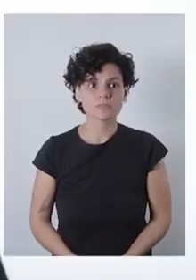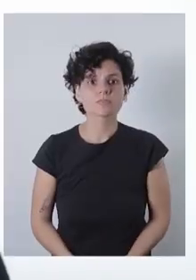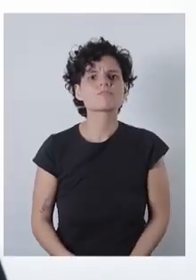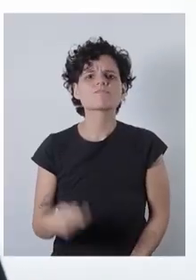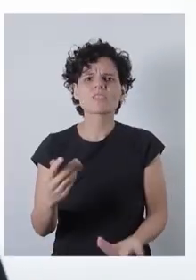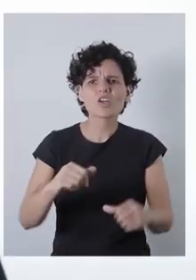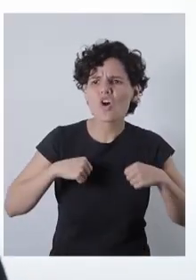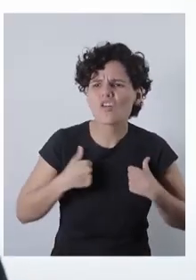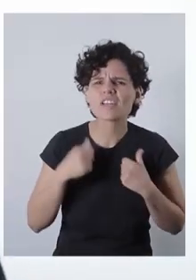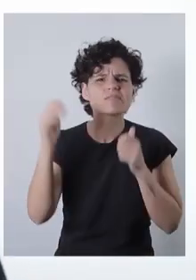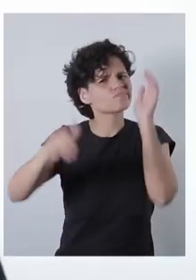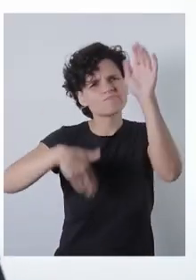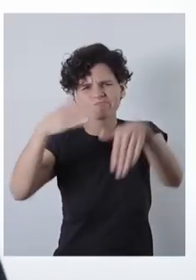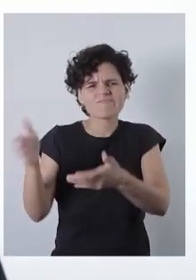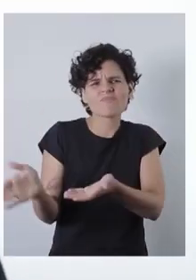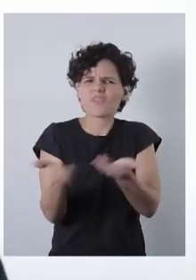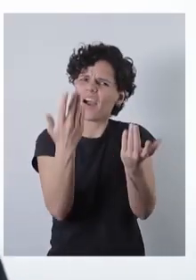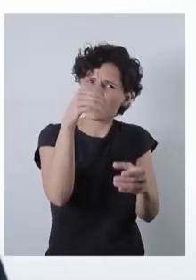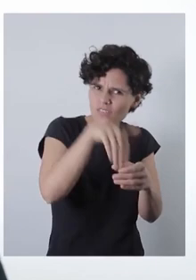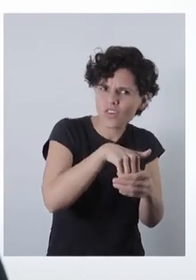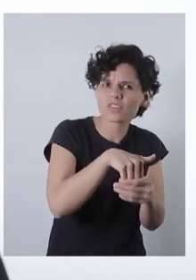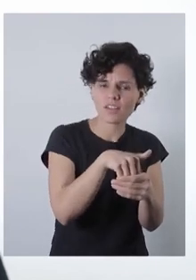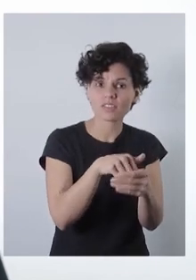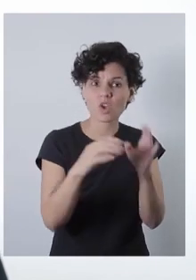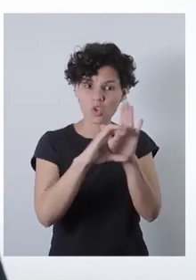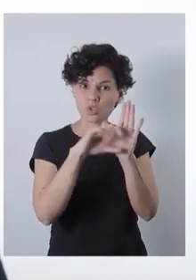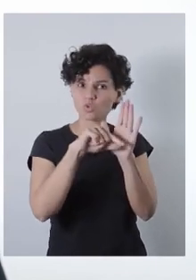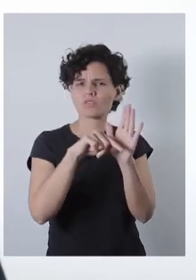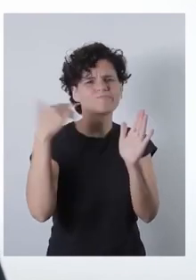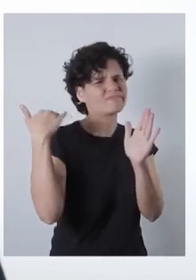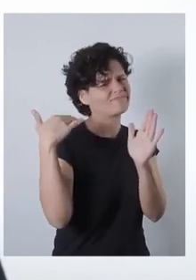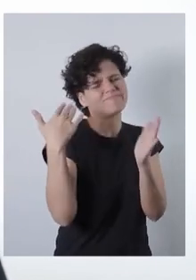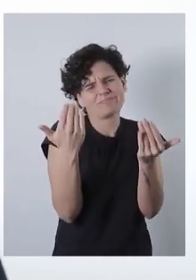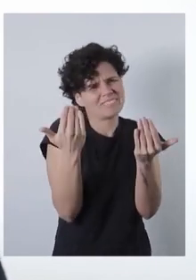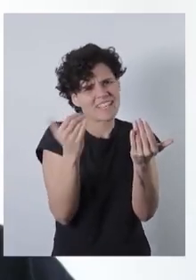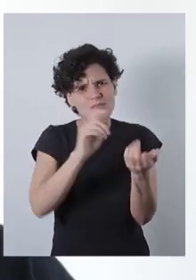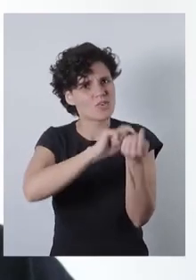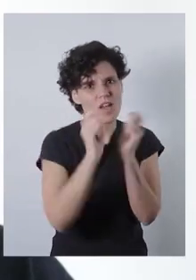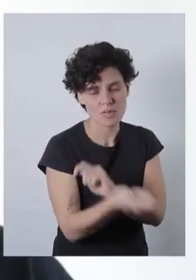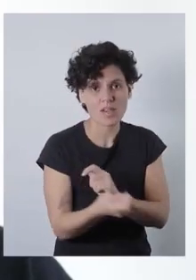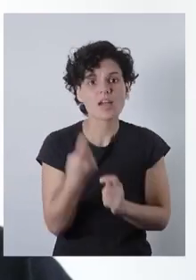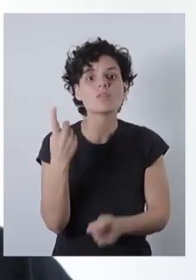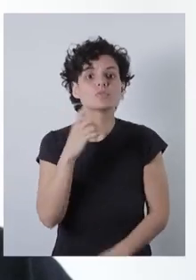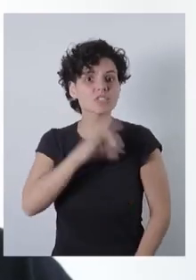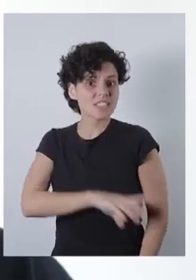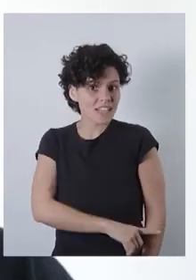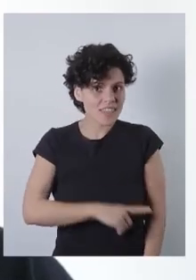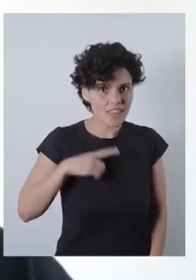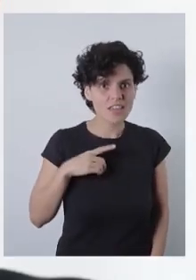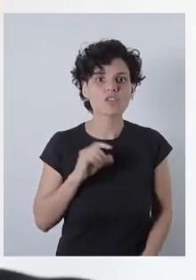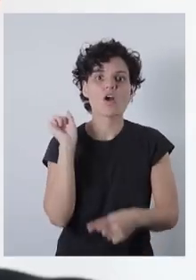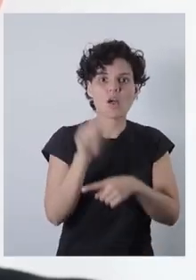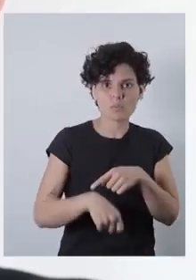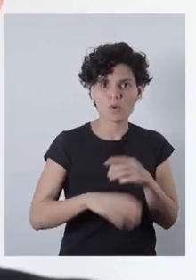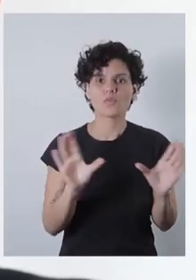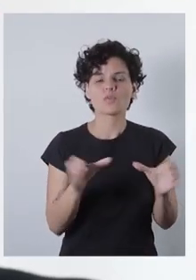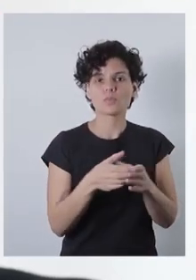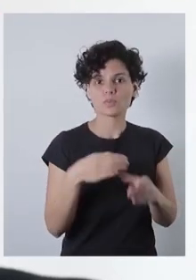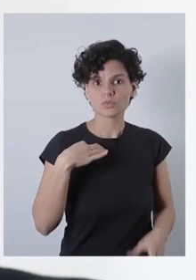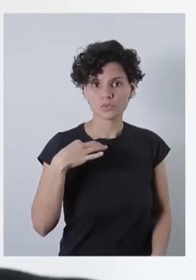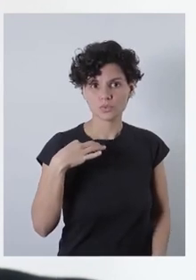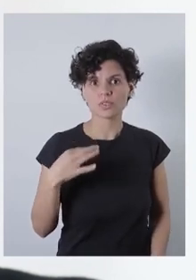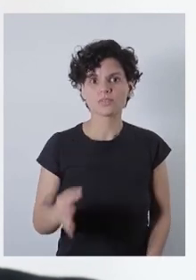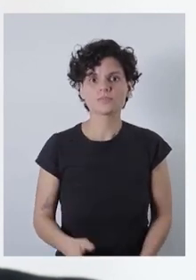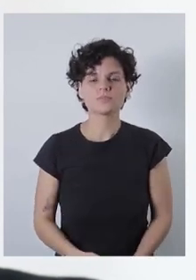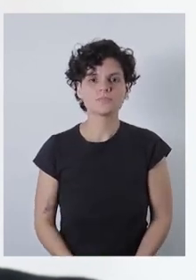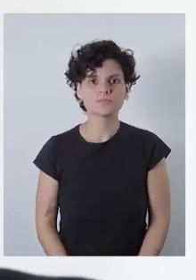He llevado a todos los jóvenes a que vayan a votar. Necesitamos cambiar la Constitución. Por un Chile digno, apruebo convención